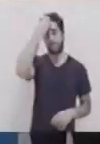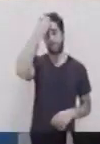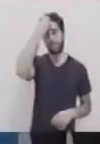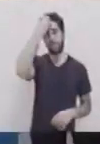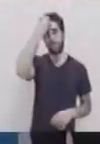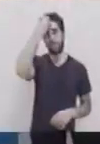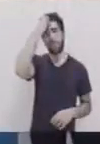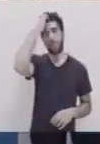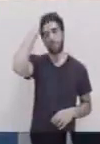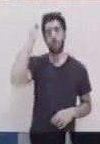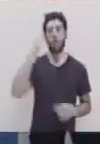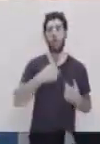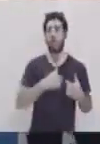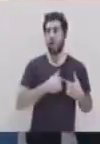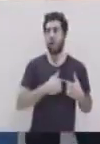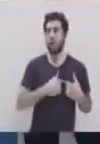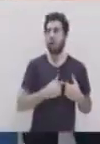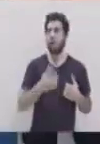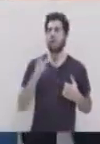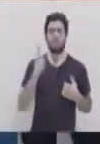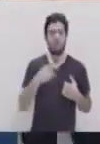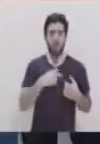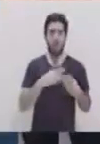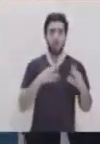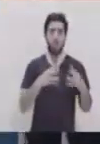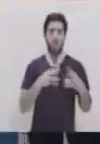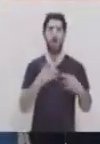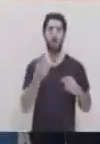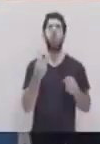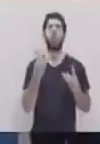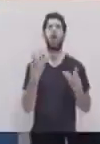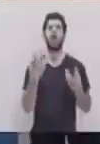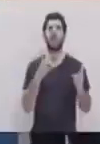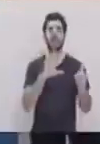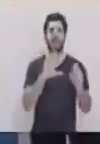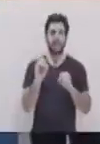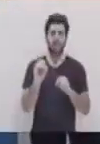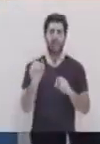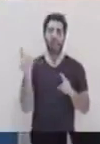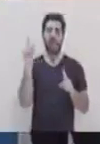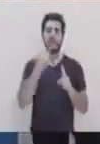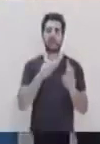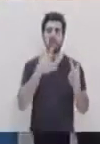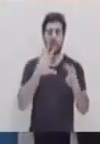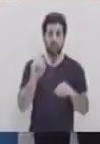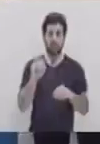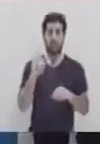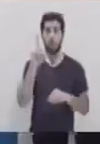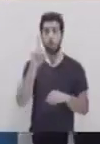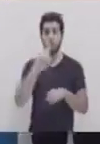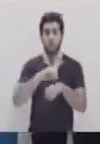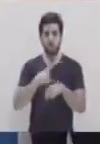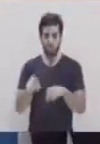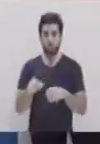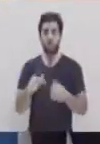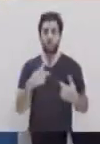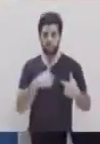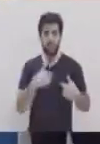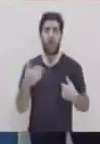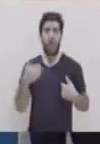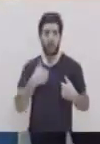es de 60 a 100 latidos por minuto. El corazón está dirigido por un sistema eléctrico